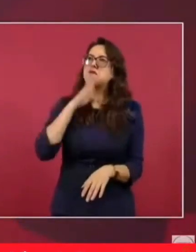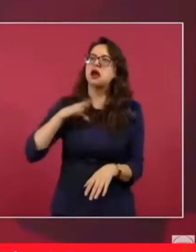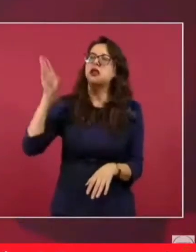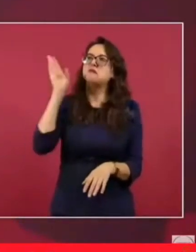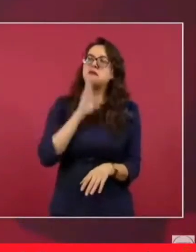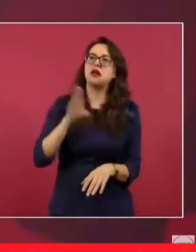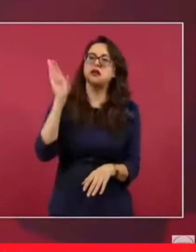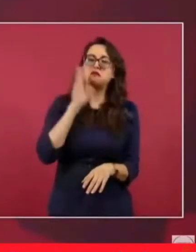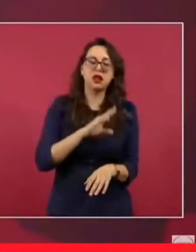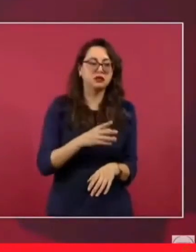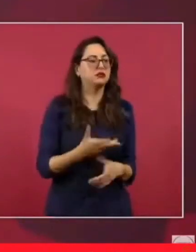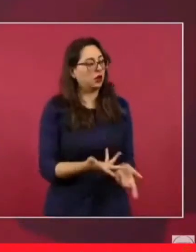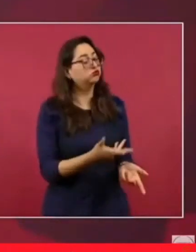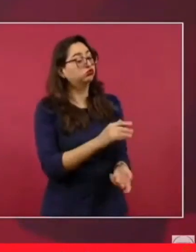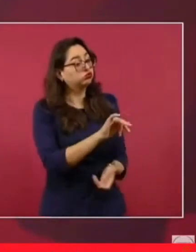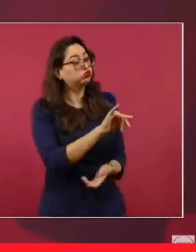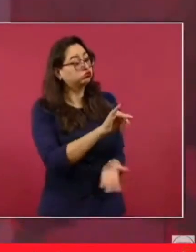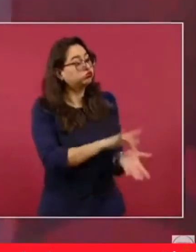transmiten.